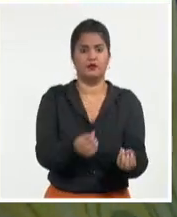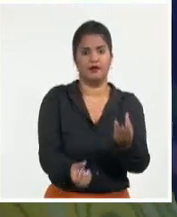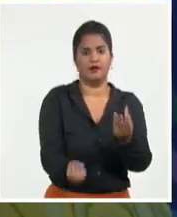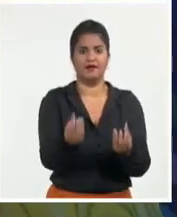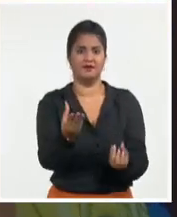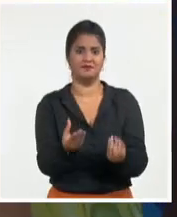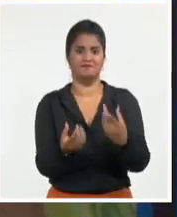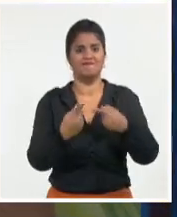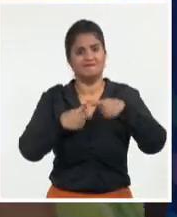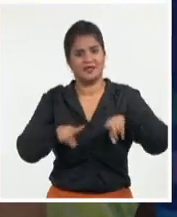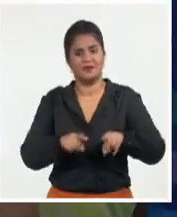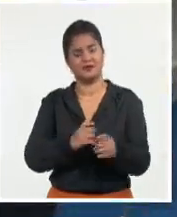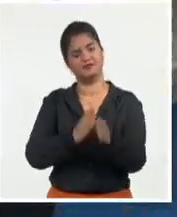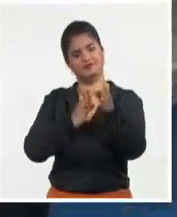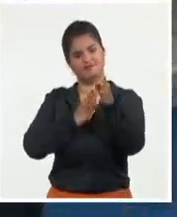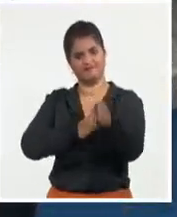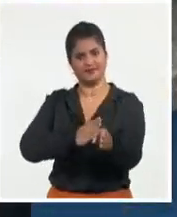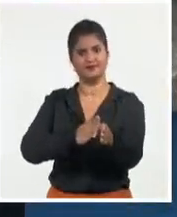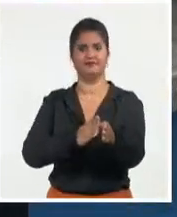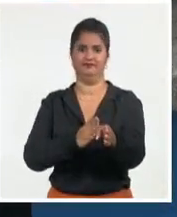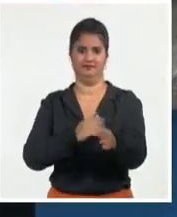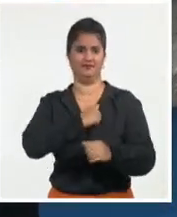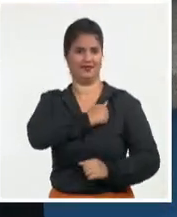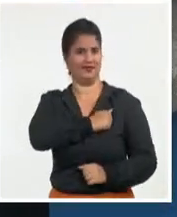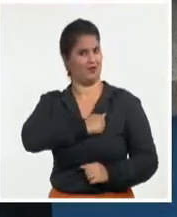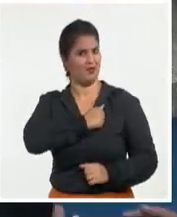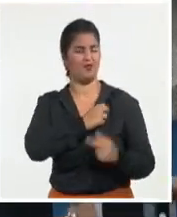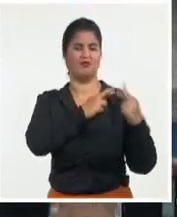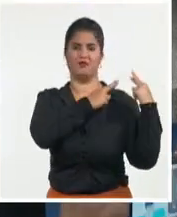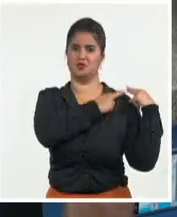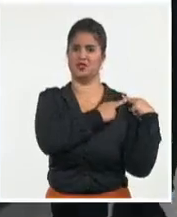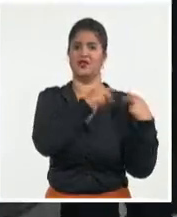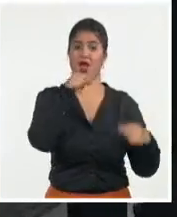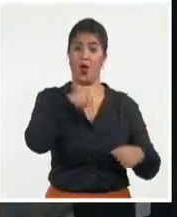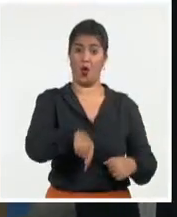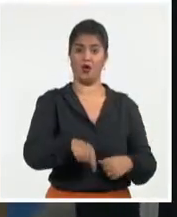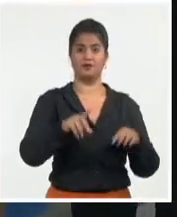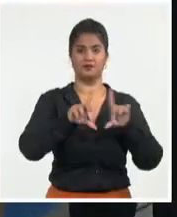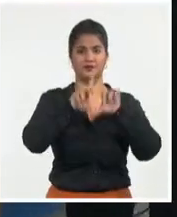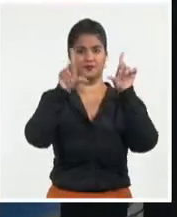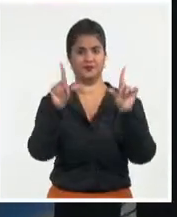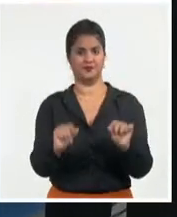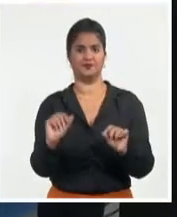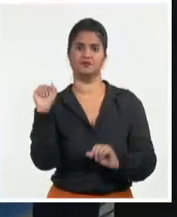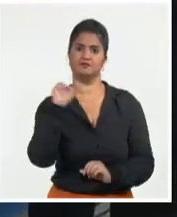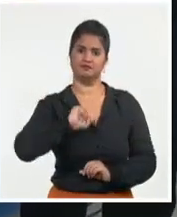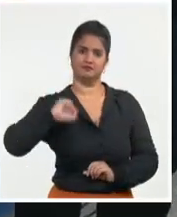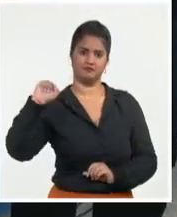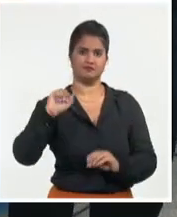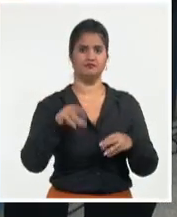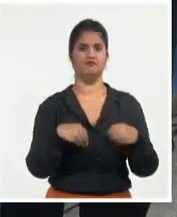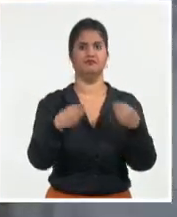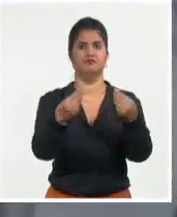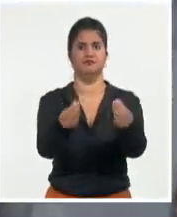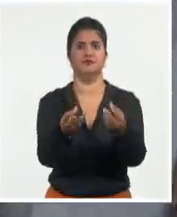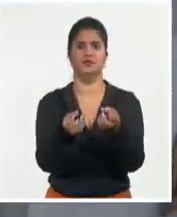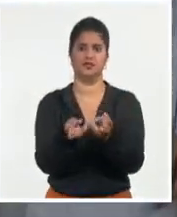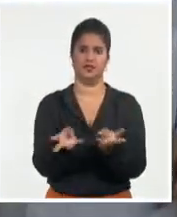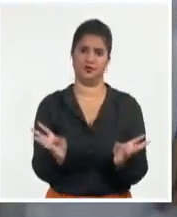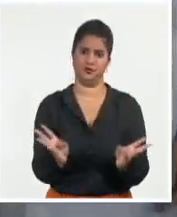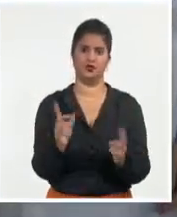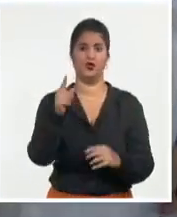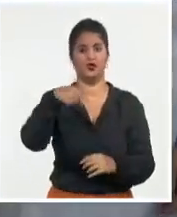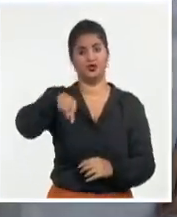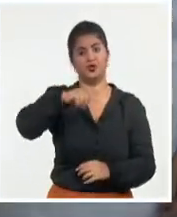entrega junto a una oportuna campaña de vacunación, permiten hoy exhibir cifras más alentadoras. Y eso se debe en gran medida